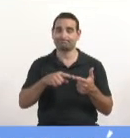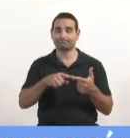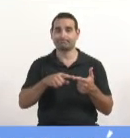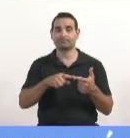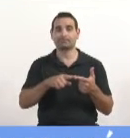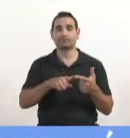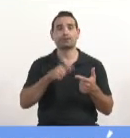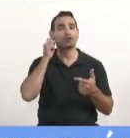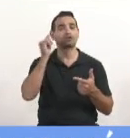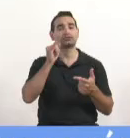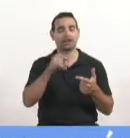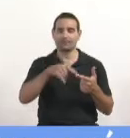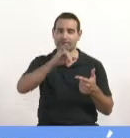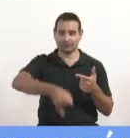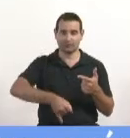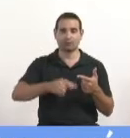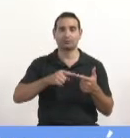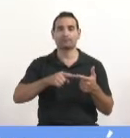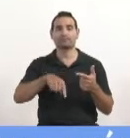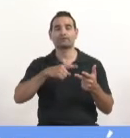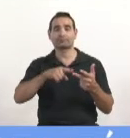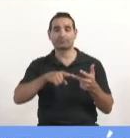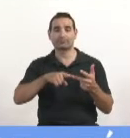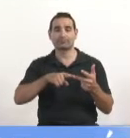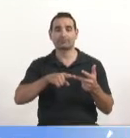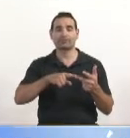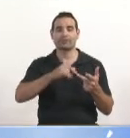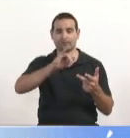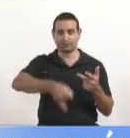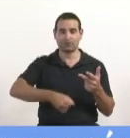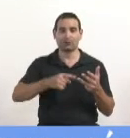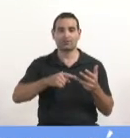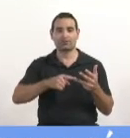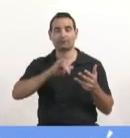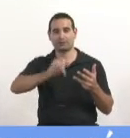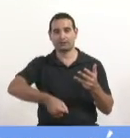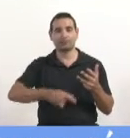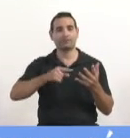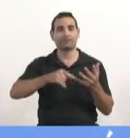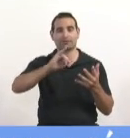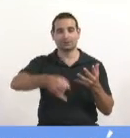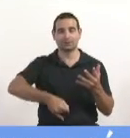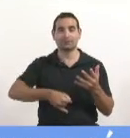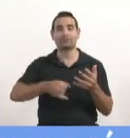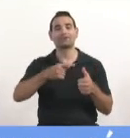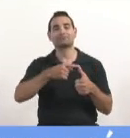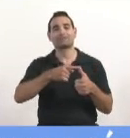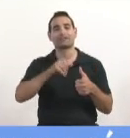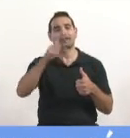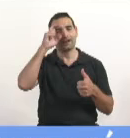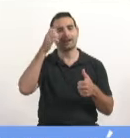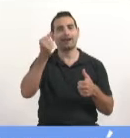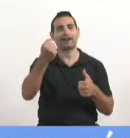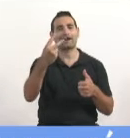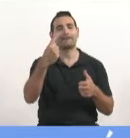María Teresa González, afirmativo. Nancy González, afirmativo. Yani, afirmativo. Código, afirmativo. Senador Leavi, su